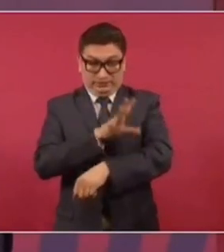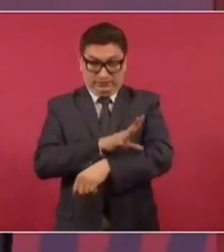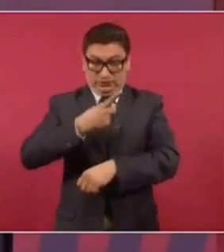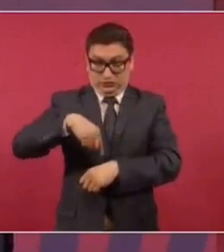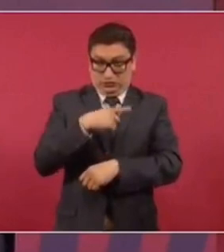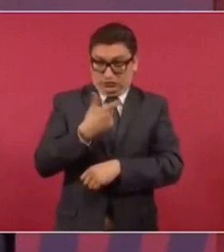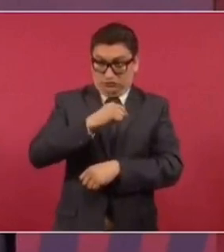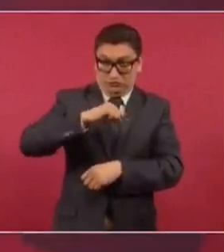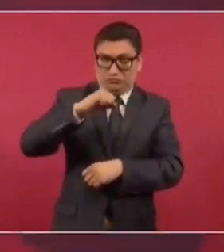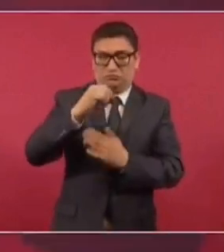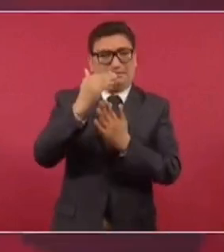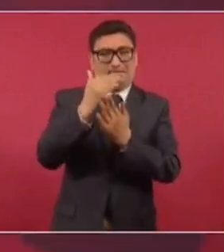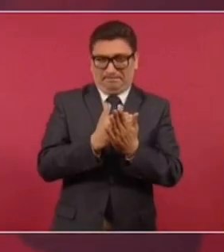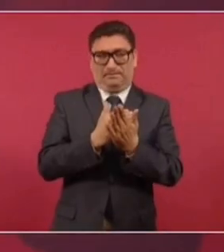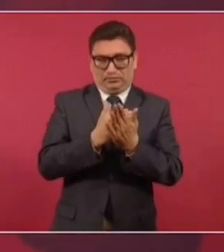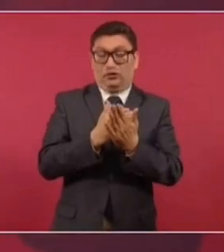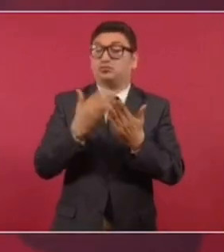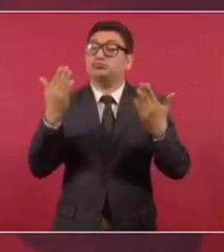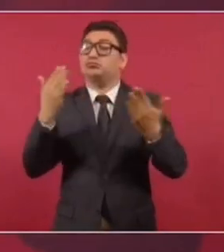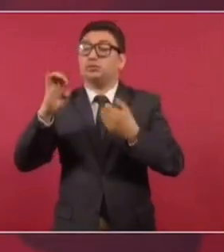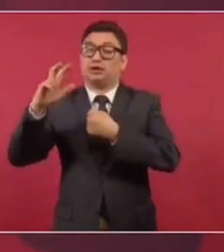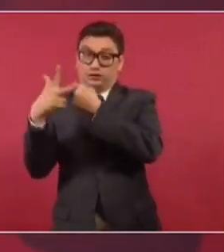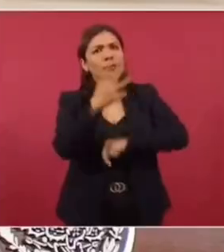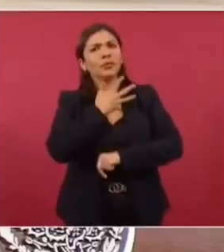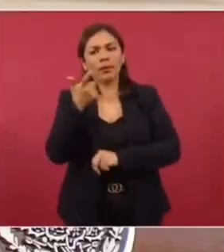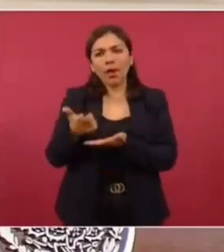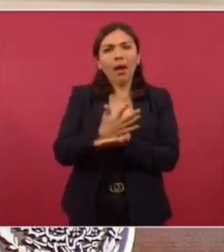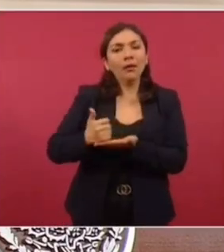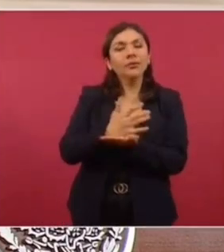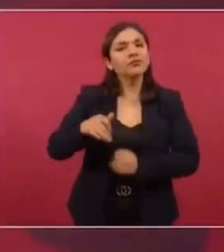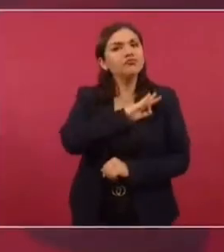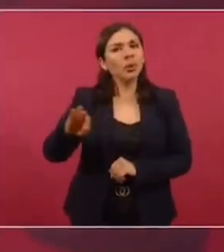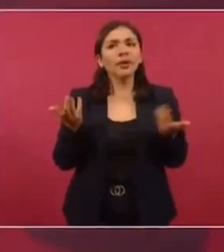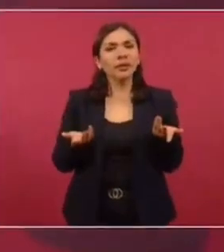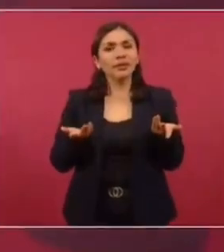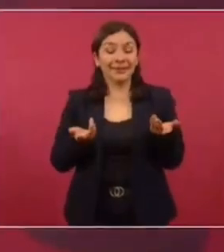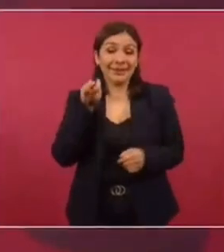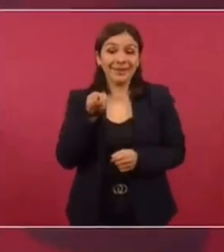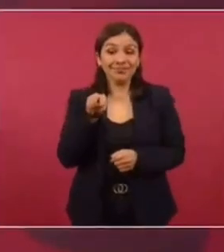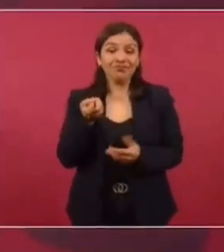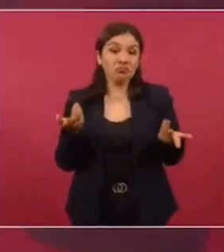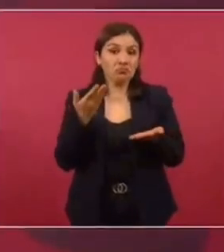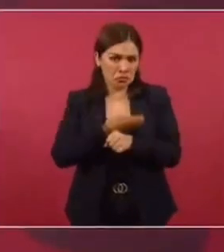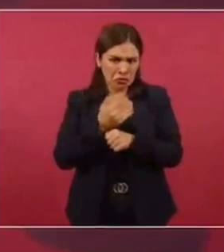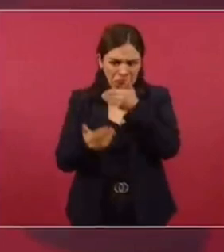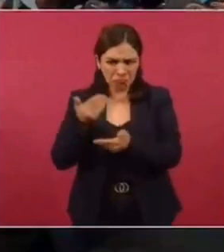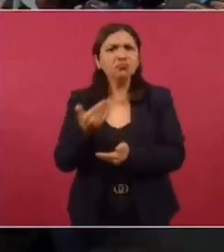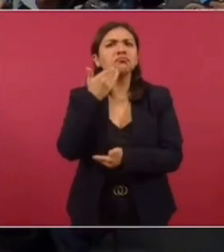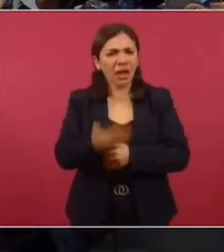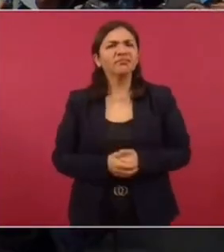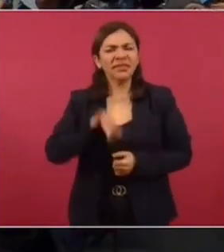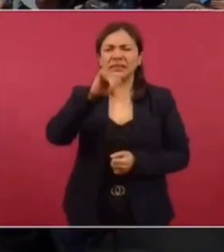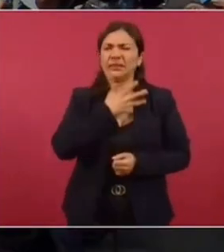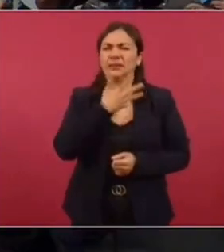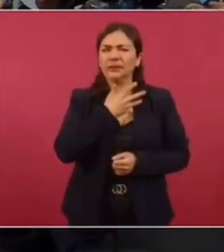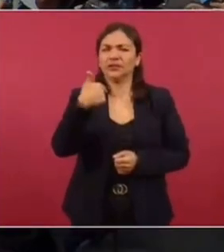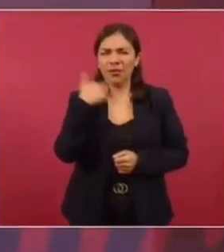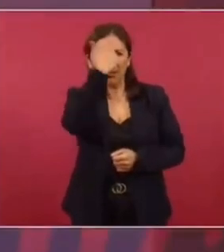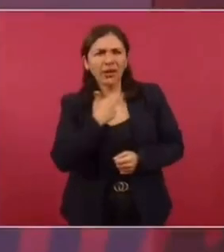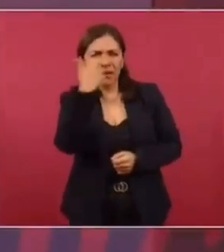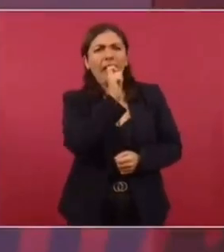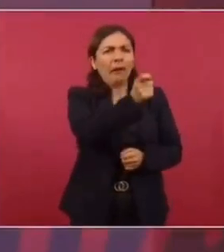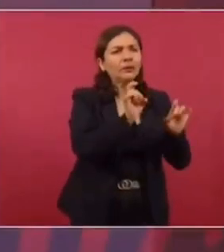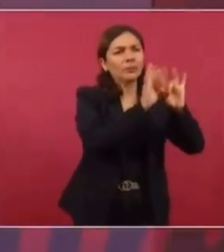inflación es la más baja si consideramos Europa y Estados Unidos. Entonces, vamos bien. Y sí estamos analizando todos estos casos